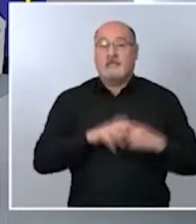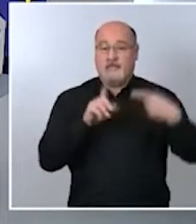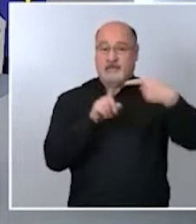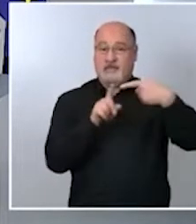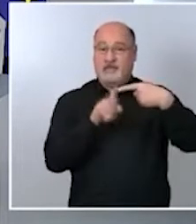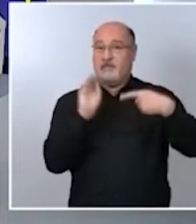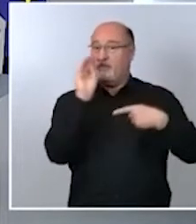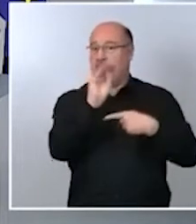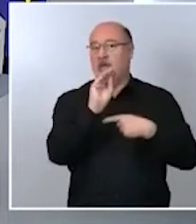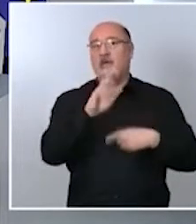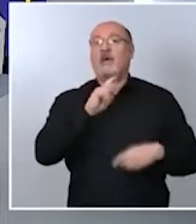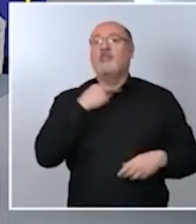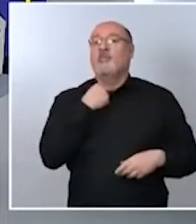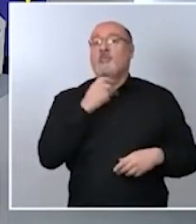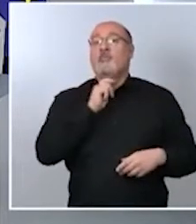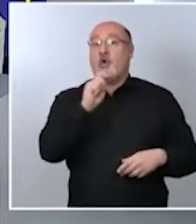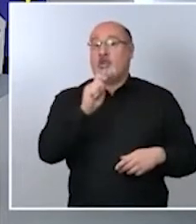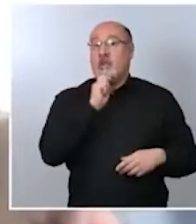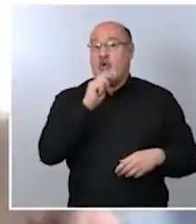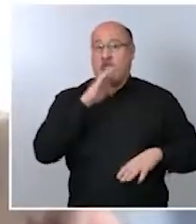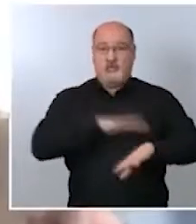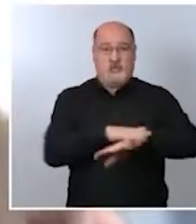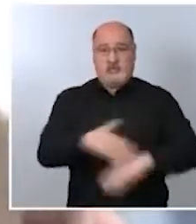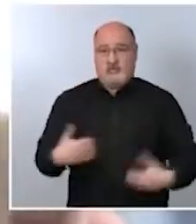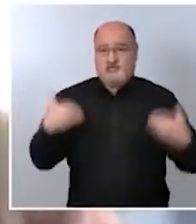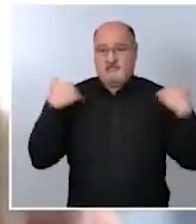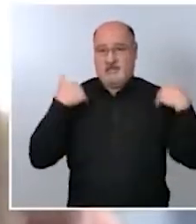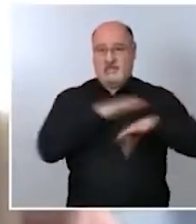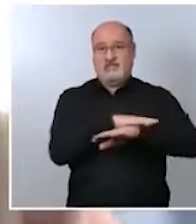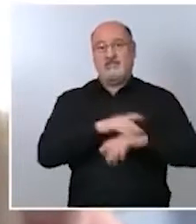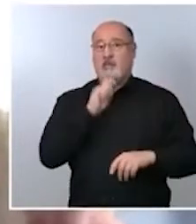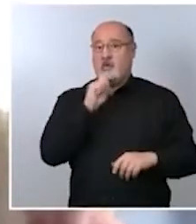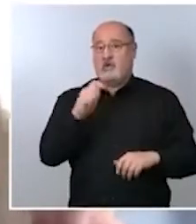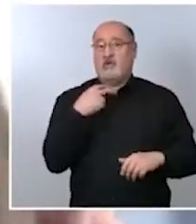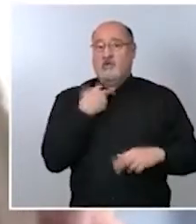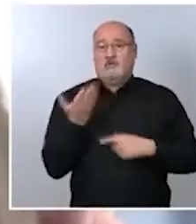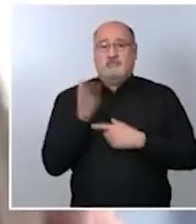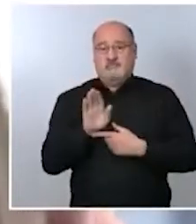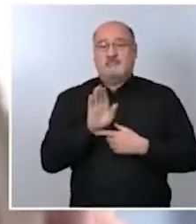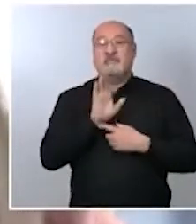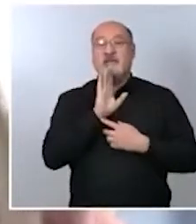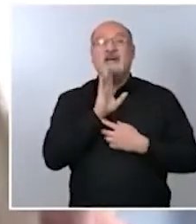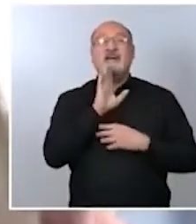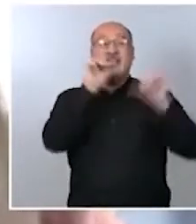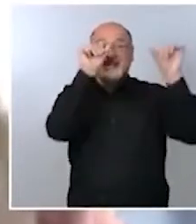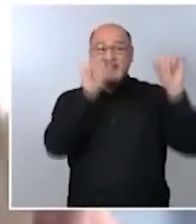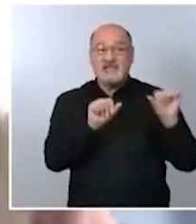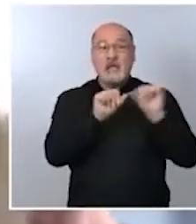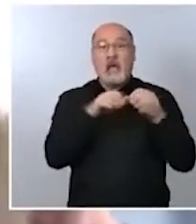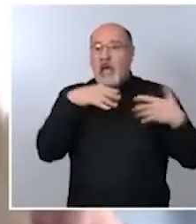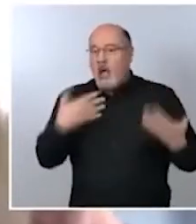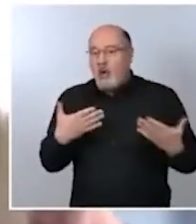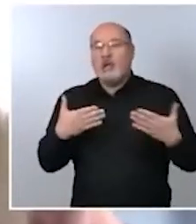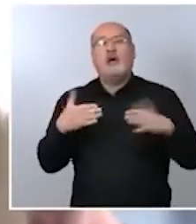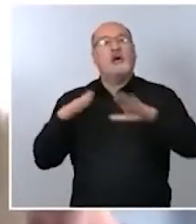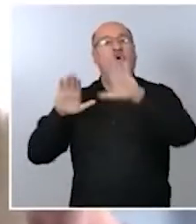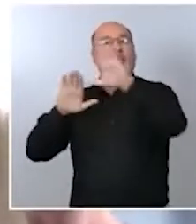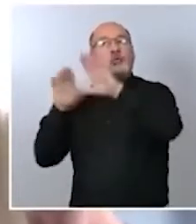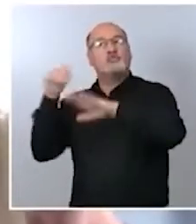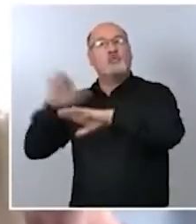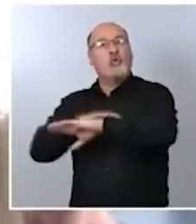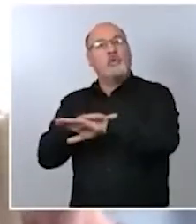la portavoz del gobierno si cree que después bueno después de lo que ha comentado anteriormente si cree que el gobierno de la comunidad debe dar explicaciones